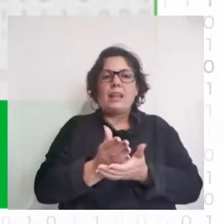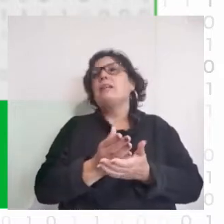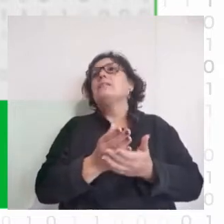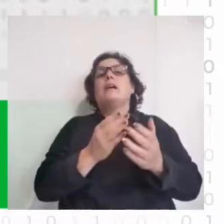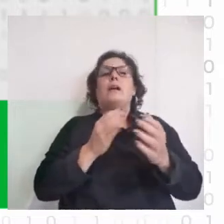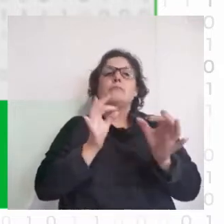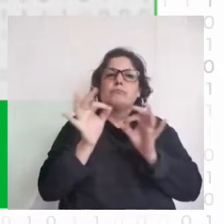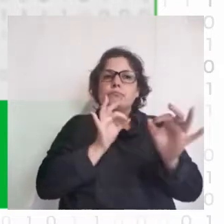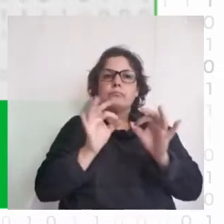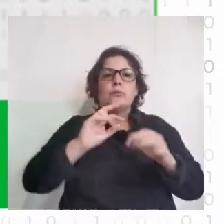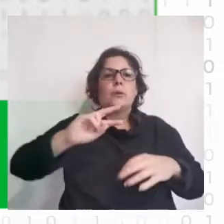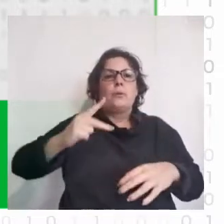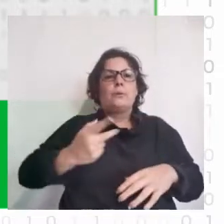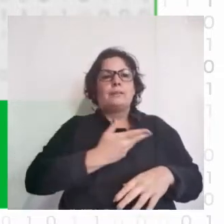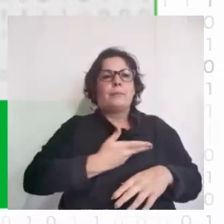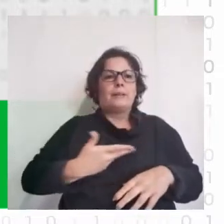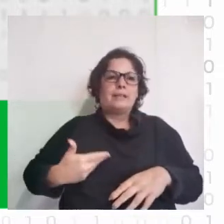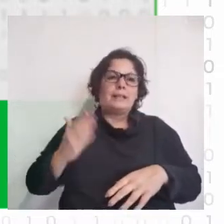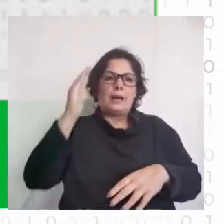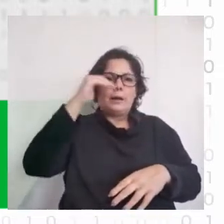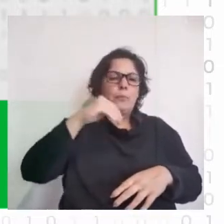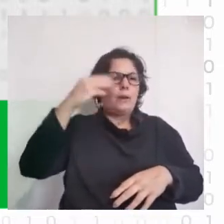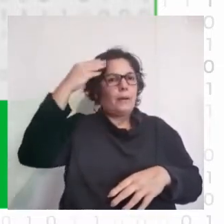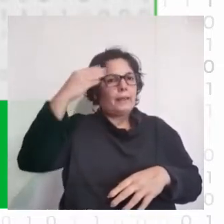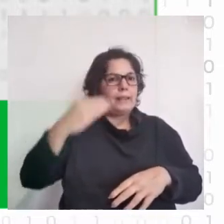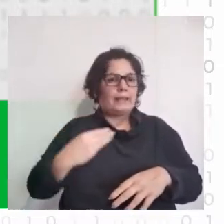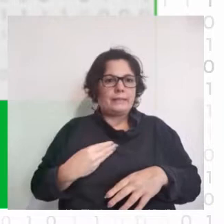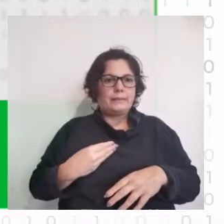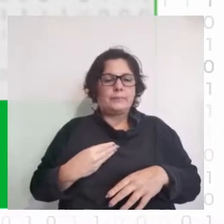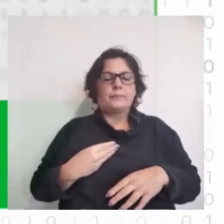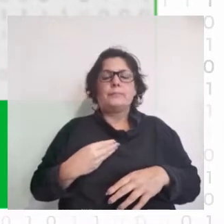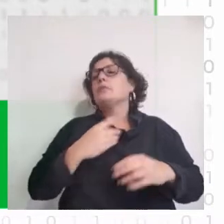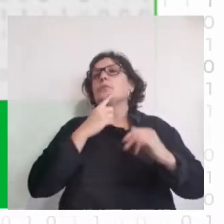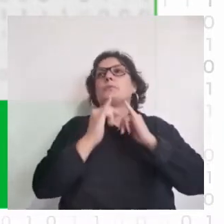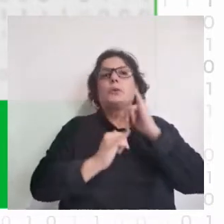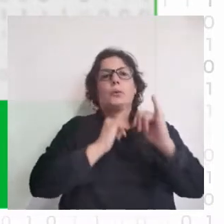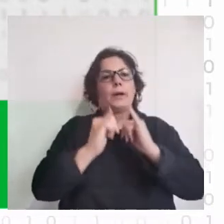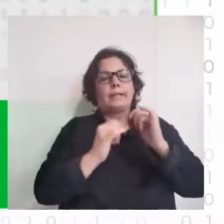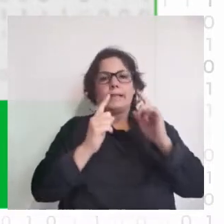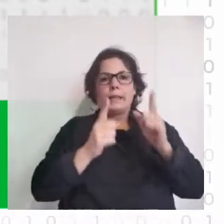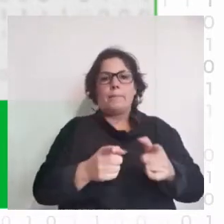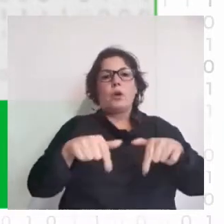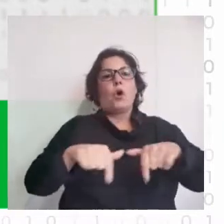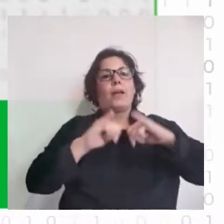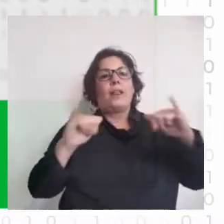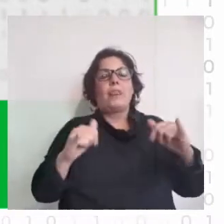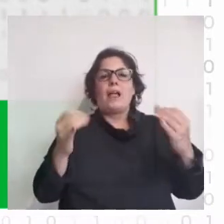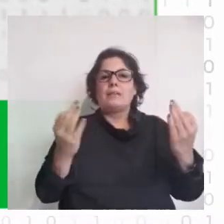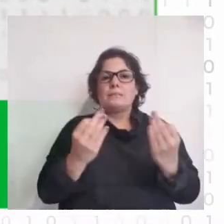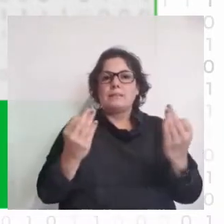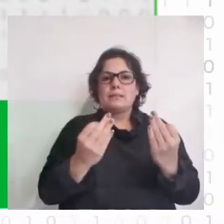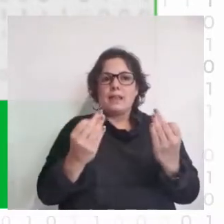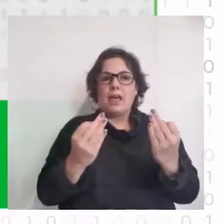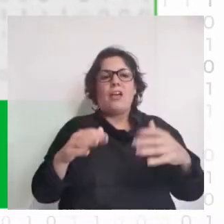de la Vicepresidenta de la República, Beatriz Argimon. Les contamos además que hoy es un día muy especial. Se